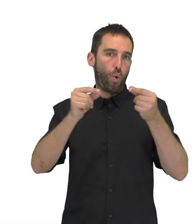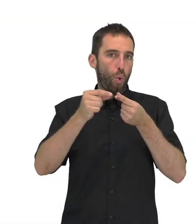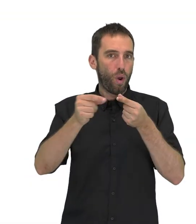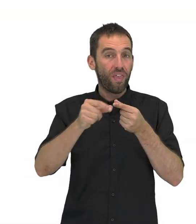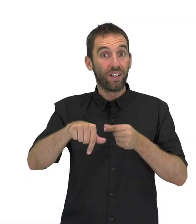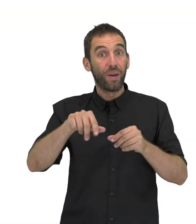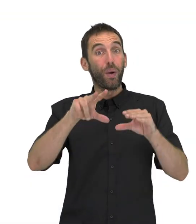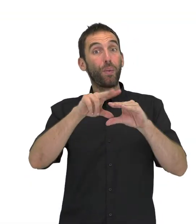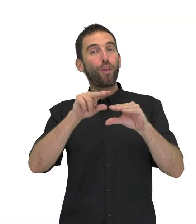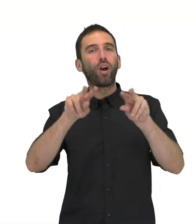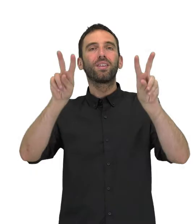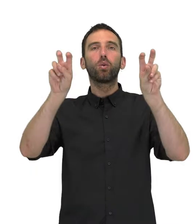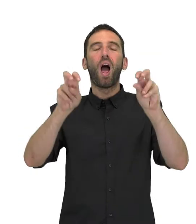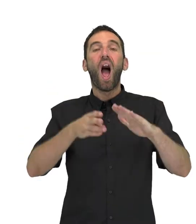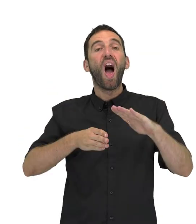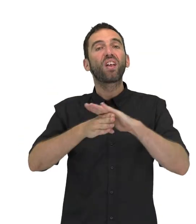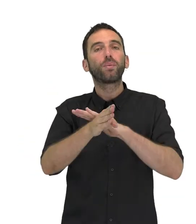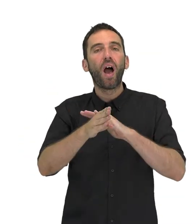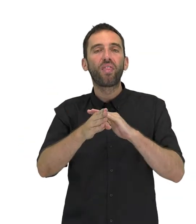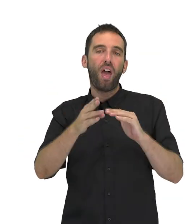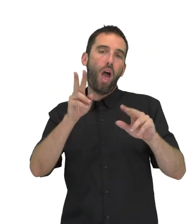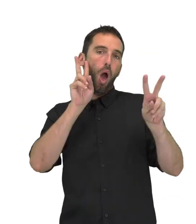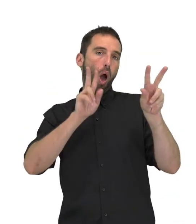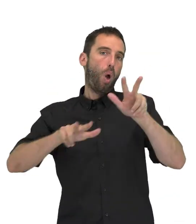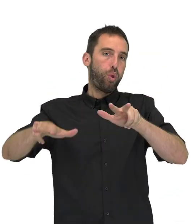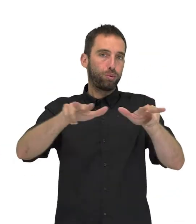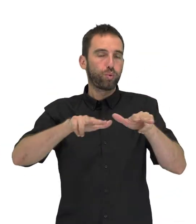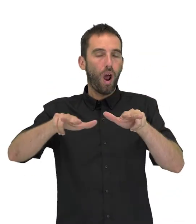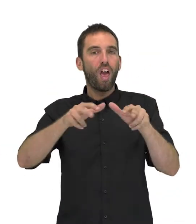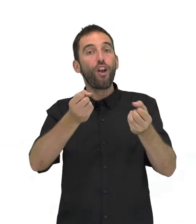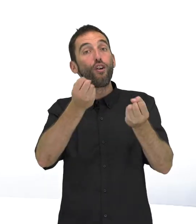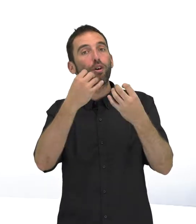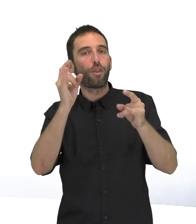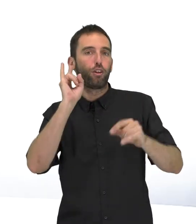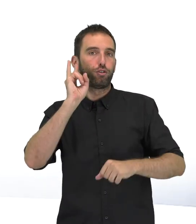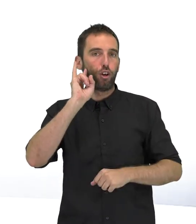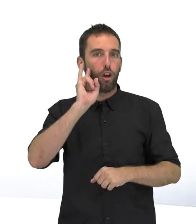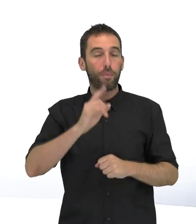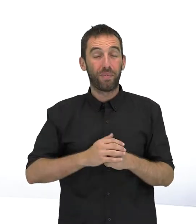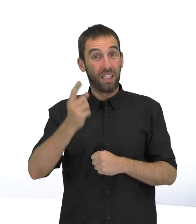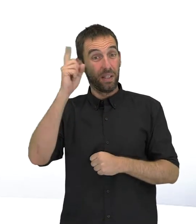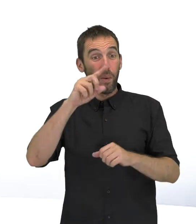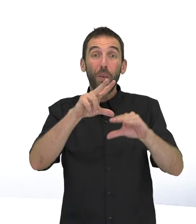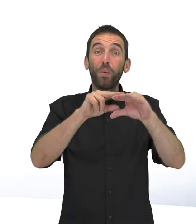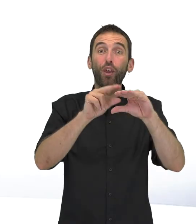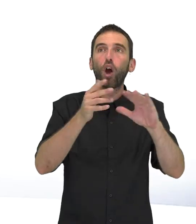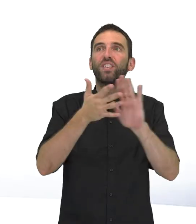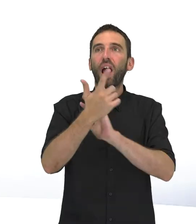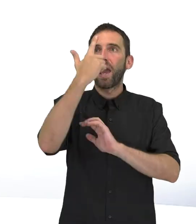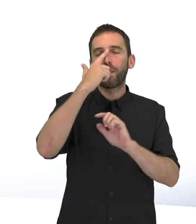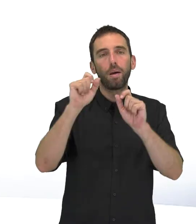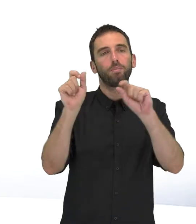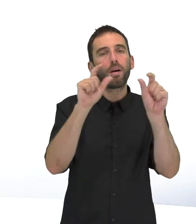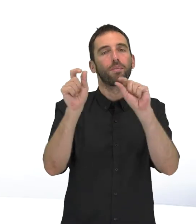Este vídeo se titula Accesibilidad Audiovisual, Información Sonora. Sabemos que el vídeo no es sólo una